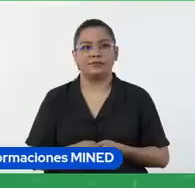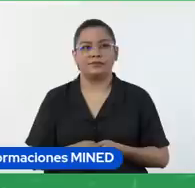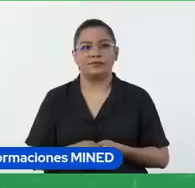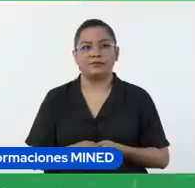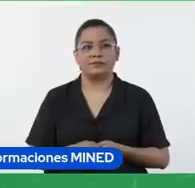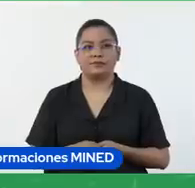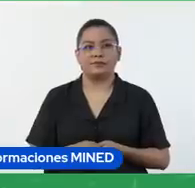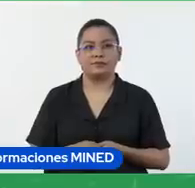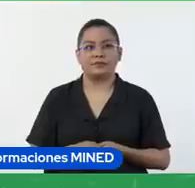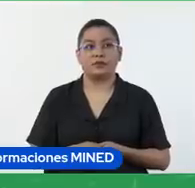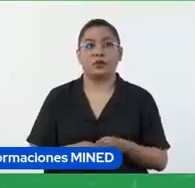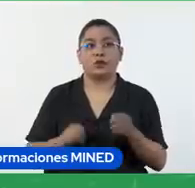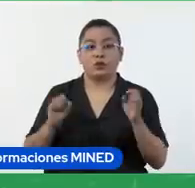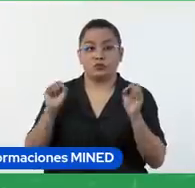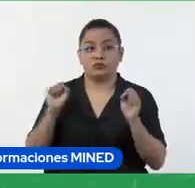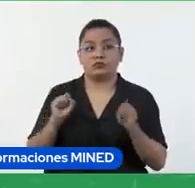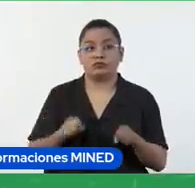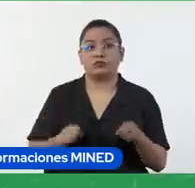Puedo también